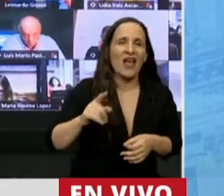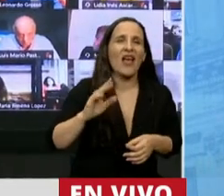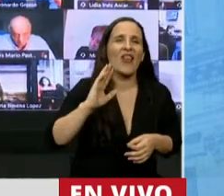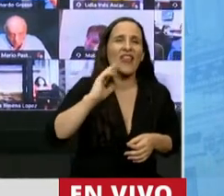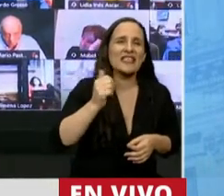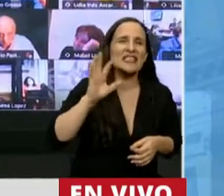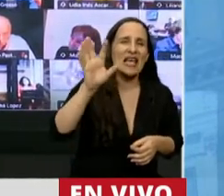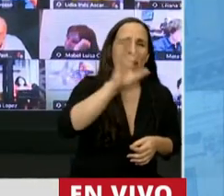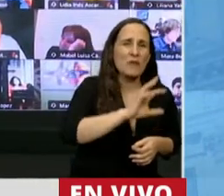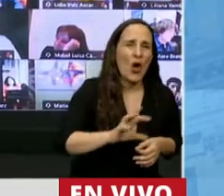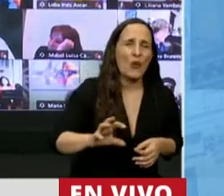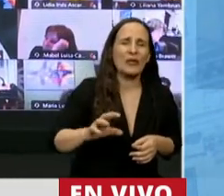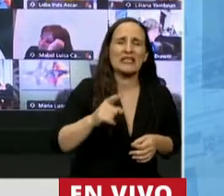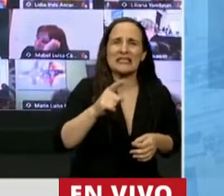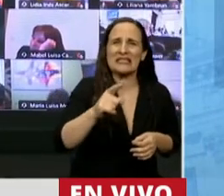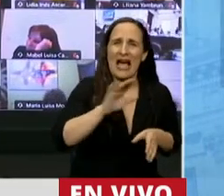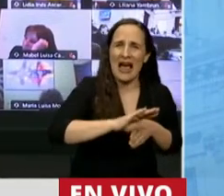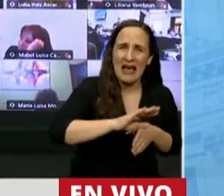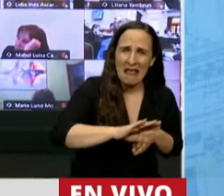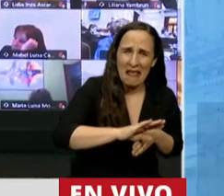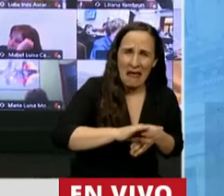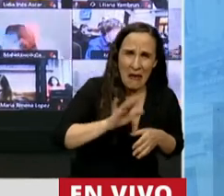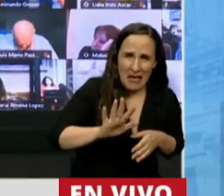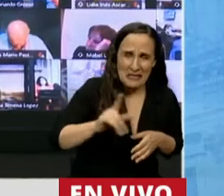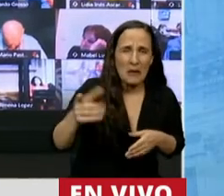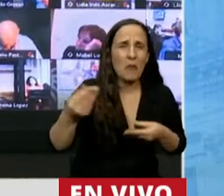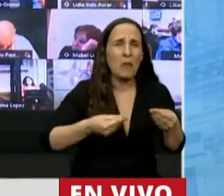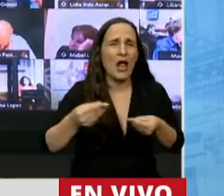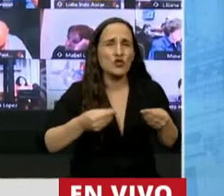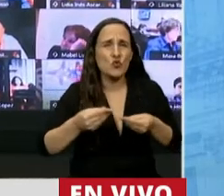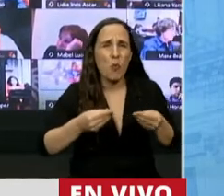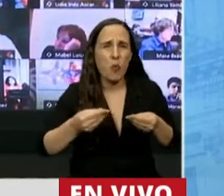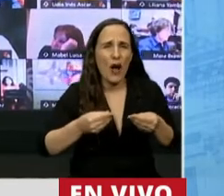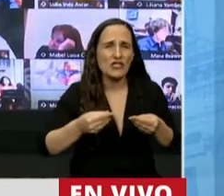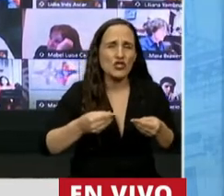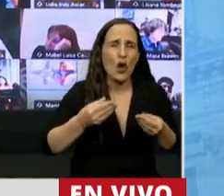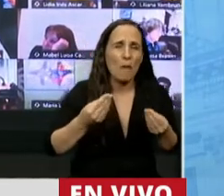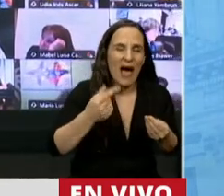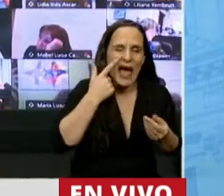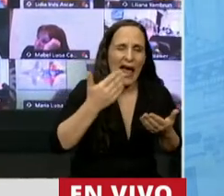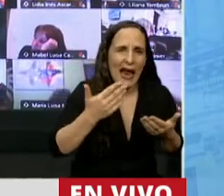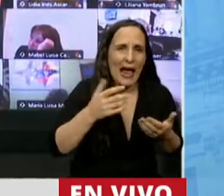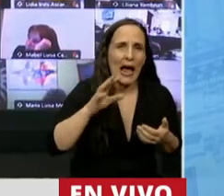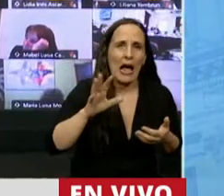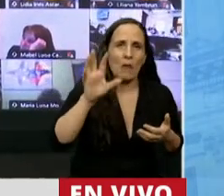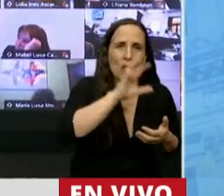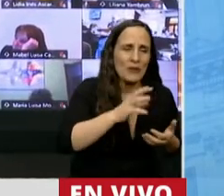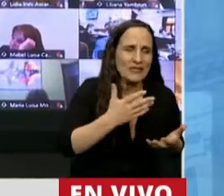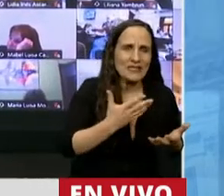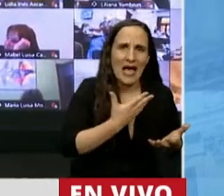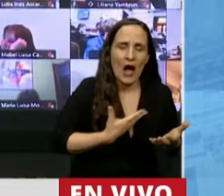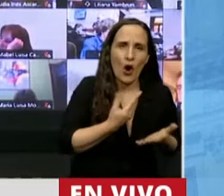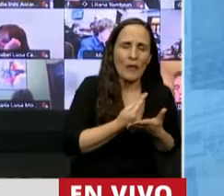provincias en rojo y usaban el presupuesto como látigo y zanahoria para castigar a los gobernadores.